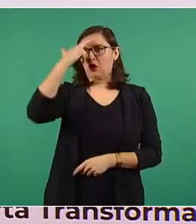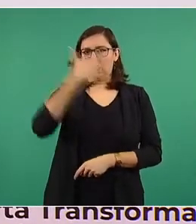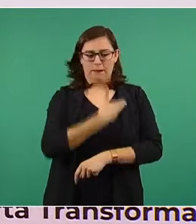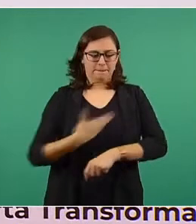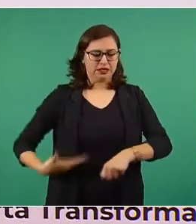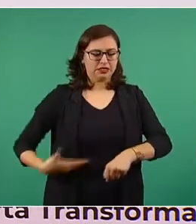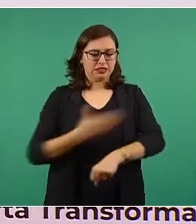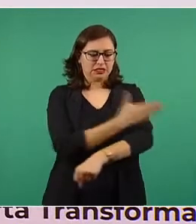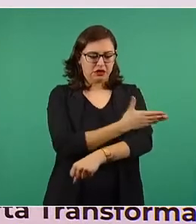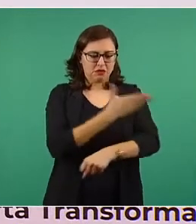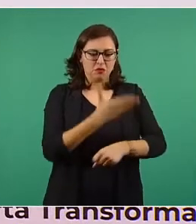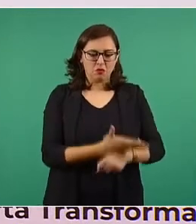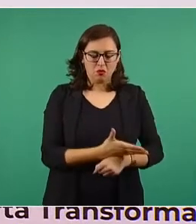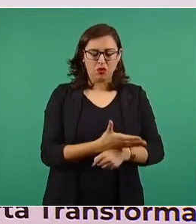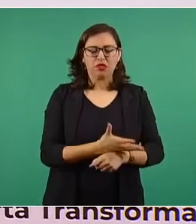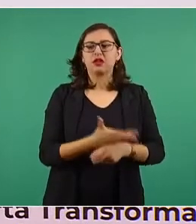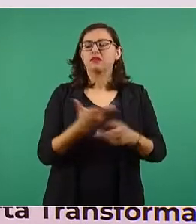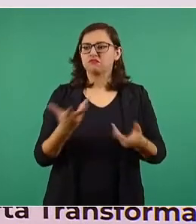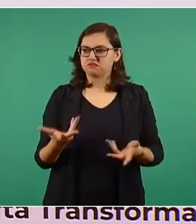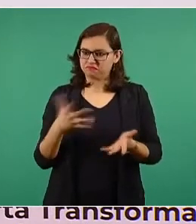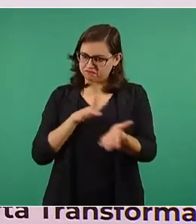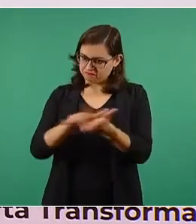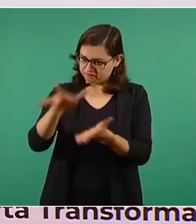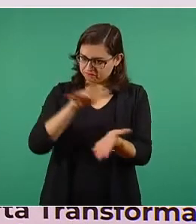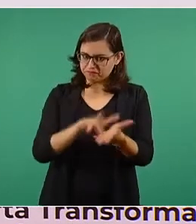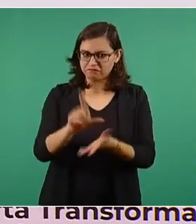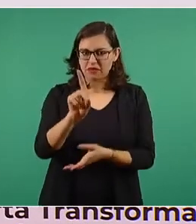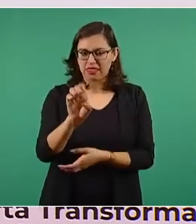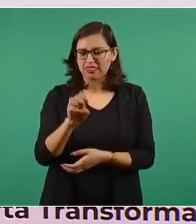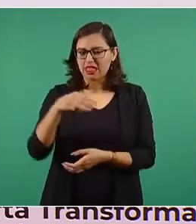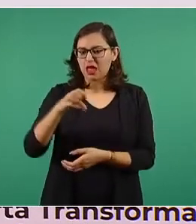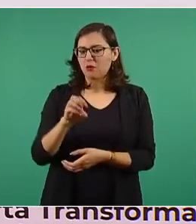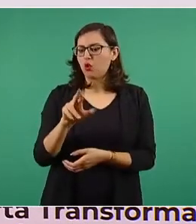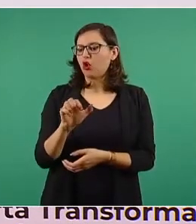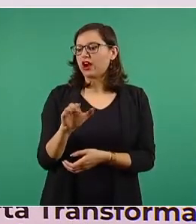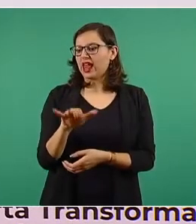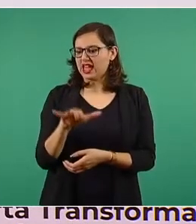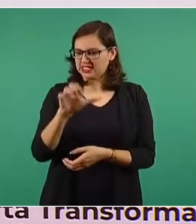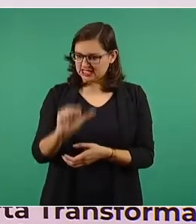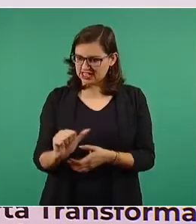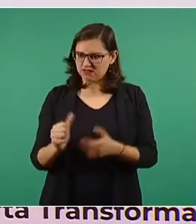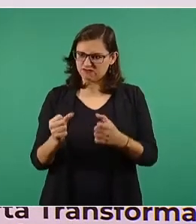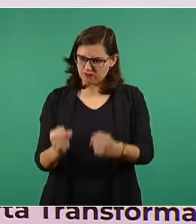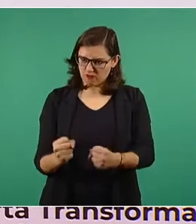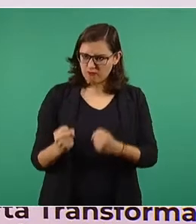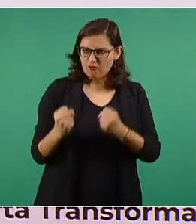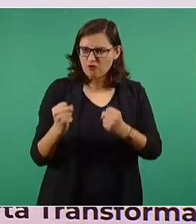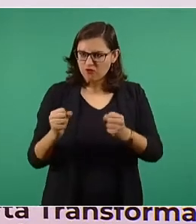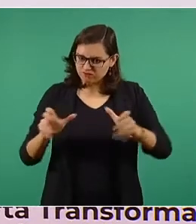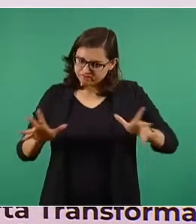democracia y en contra del fraude electoral que padecimos durante mucho tiempo.